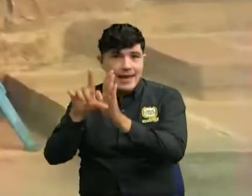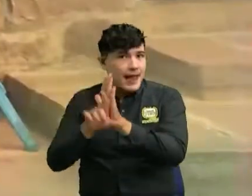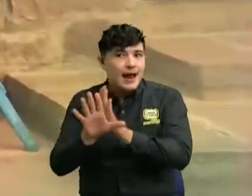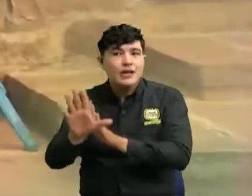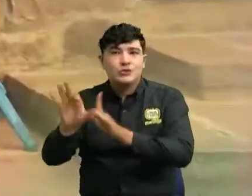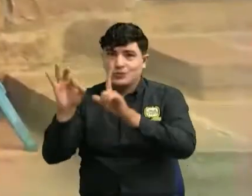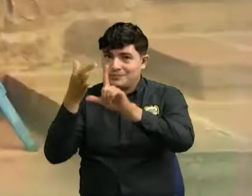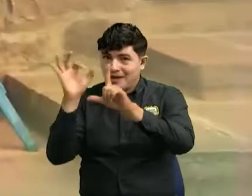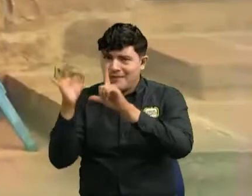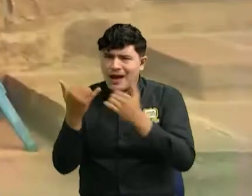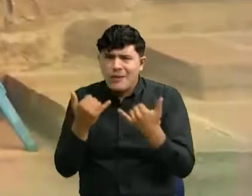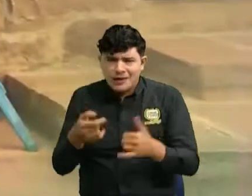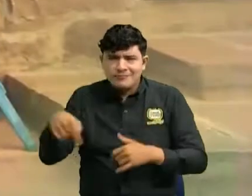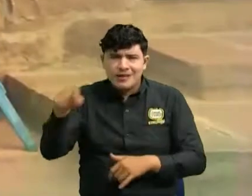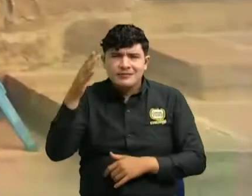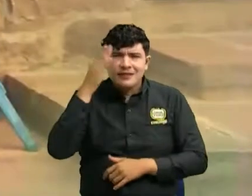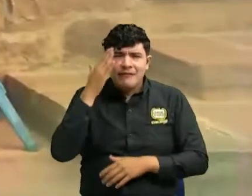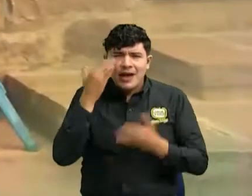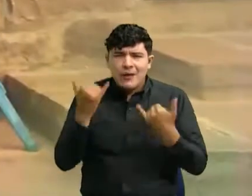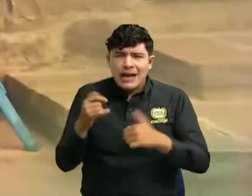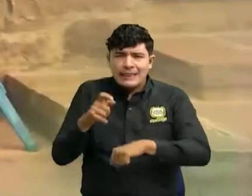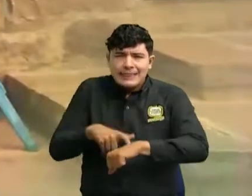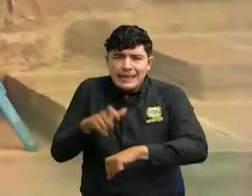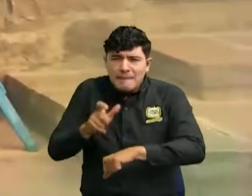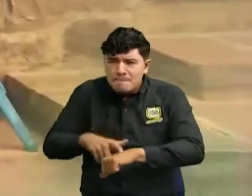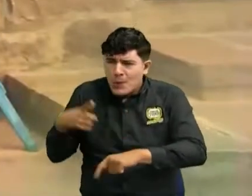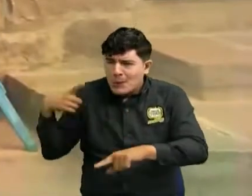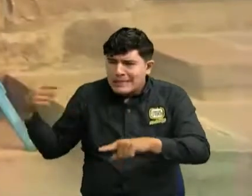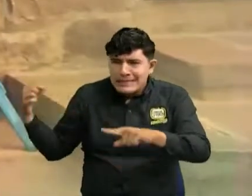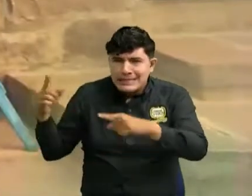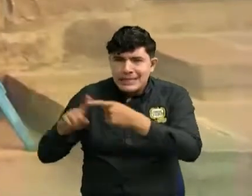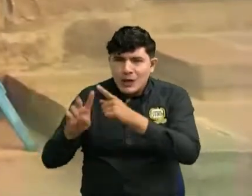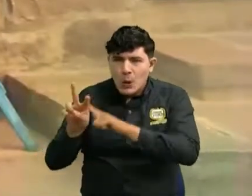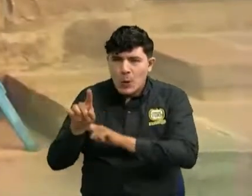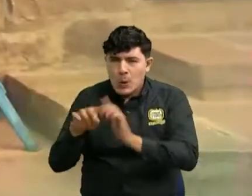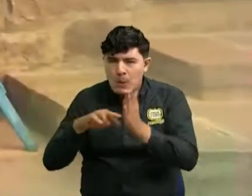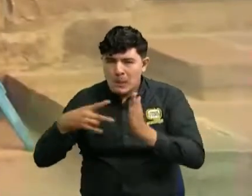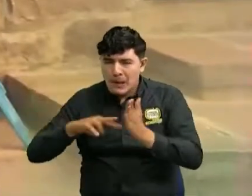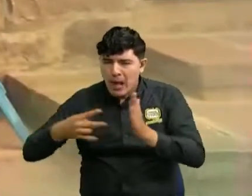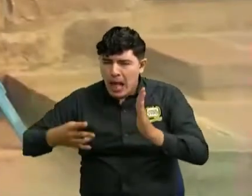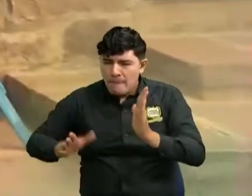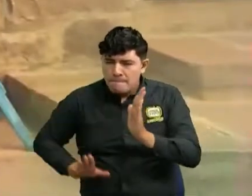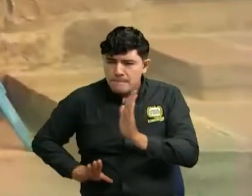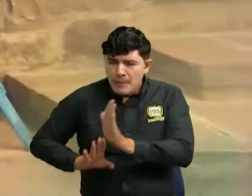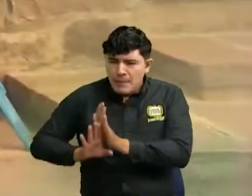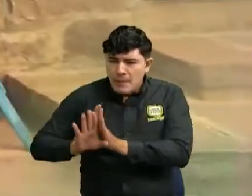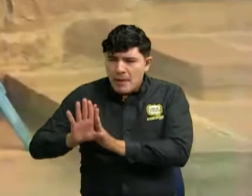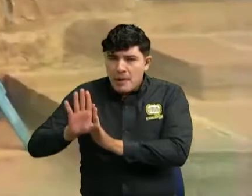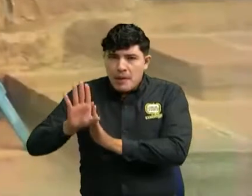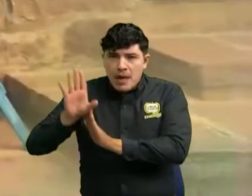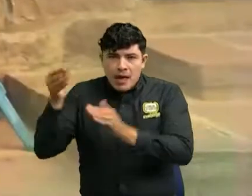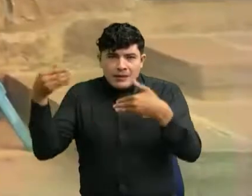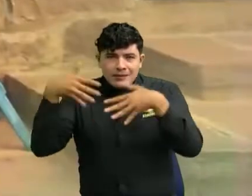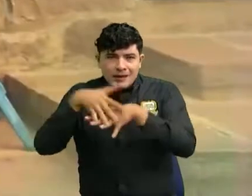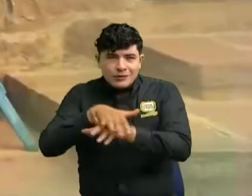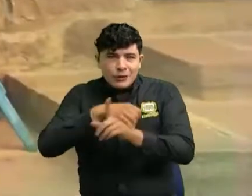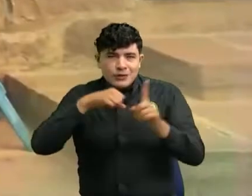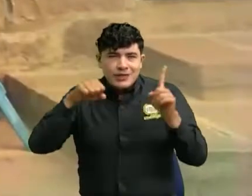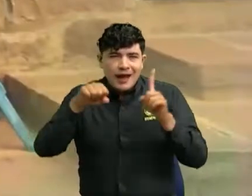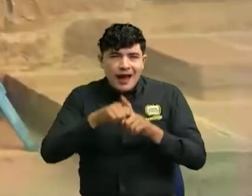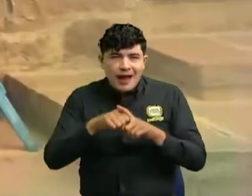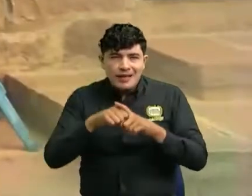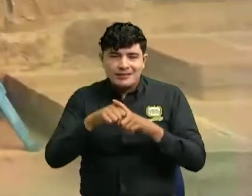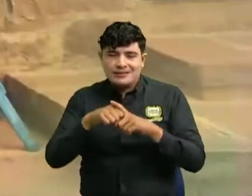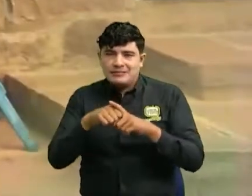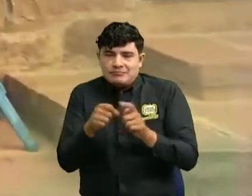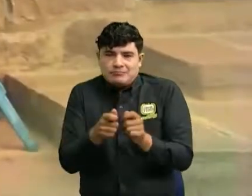de internautas, en esta era que nos ha tocado vivir, pues este apogeo de las redes sociales, que se